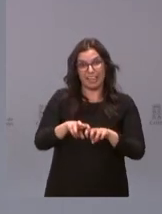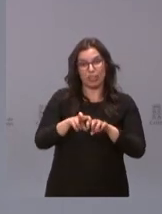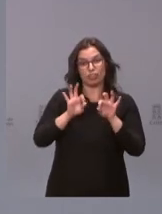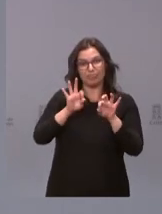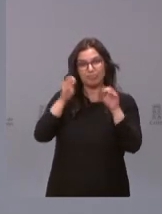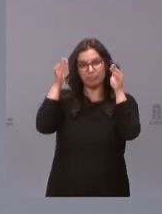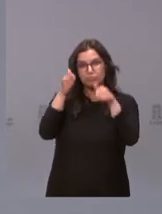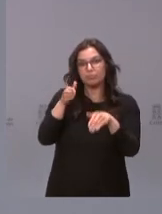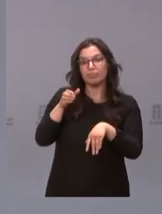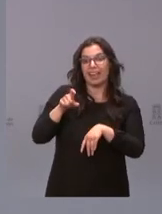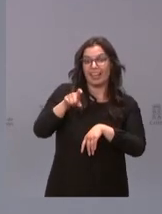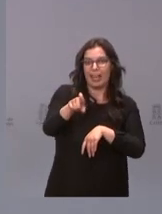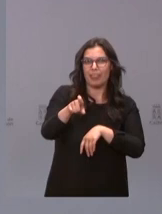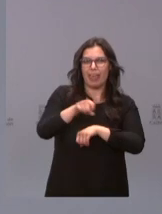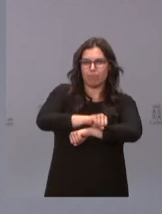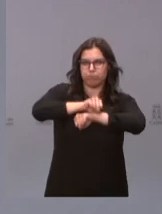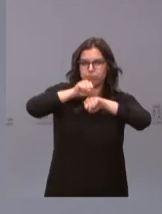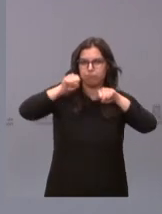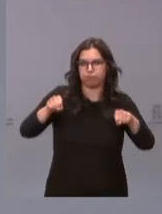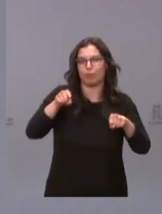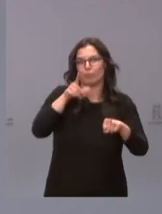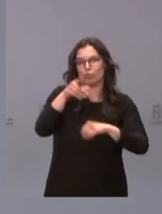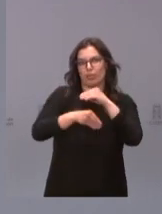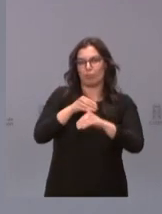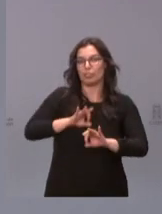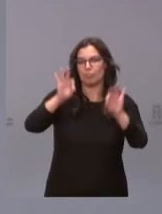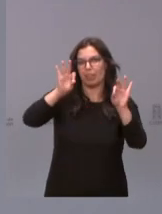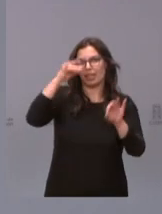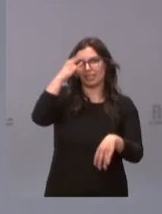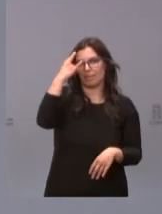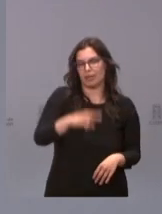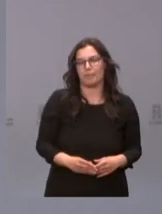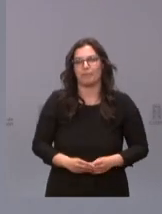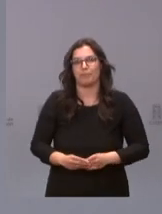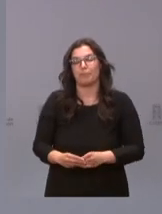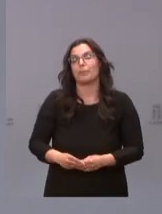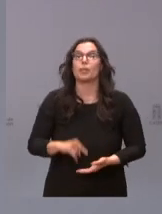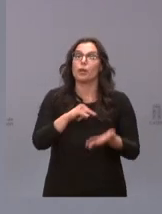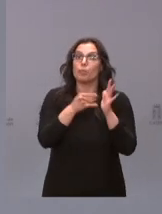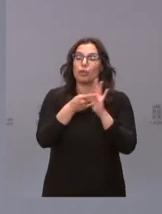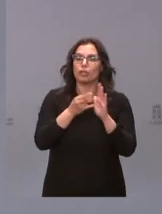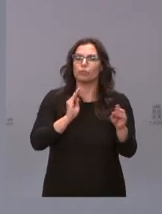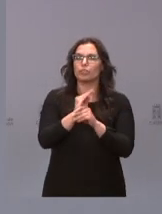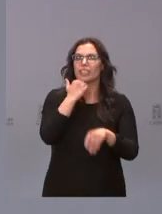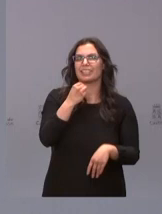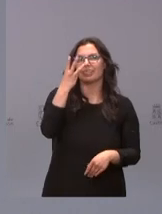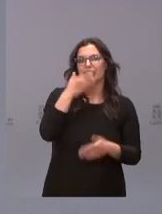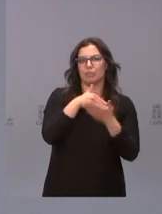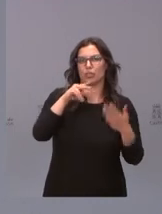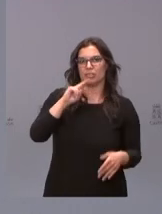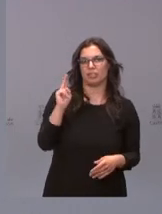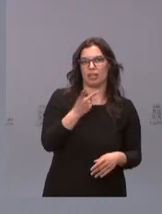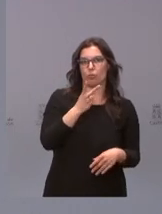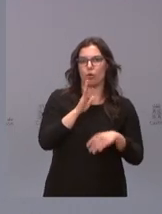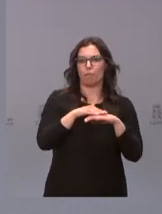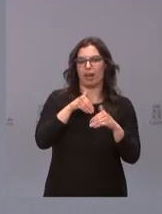en Castilla y León y, especialmente, en Salamanca. El proyecto plantea una inversión de casi tres millones de euros para